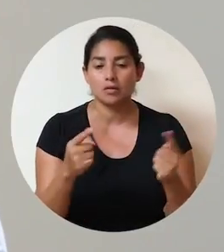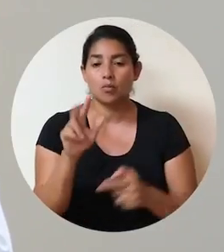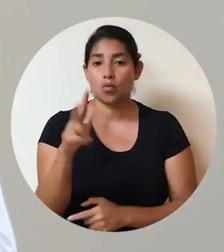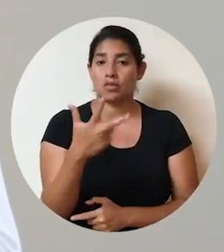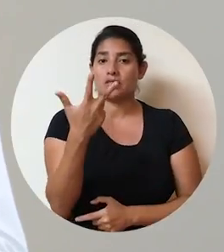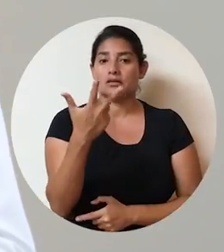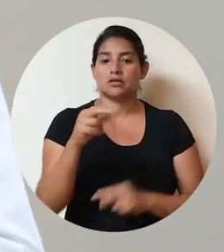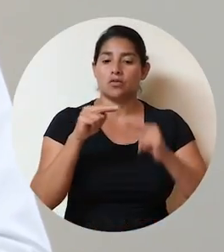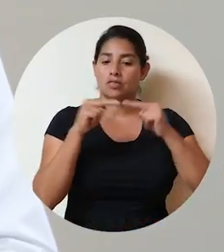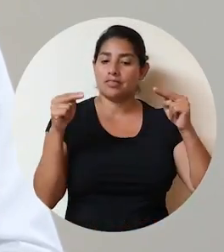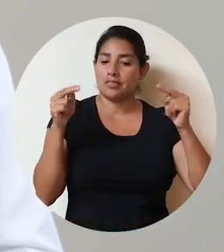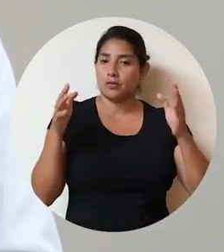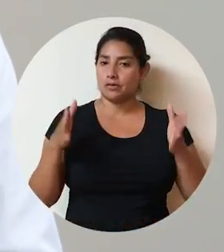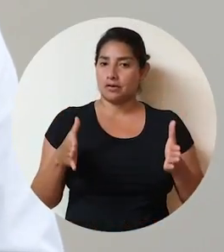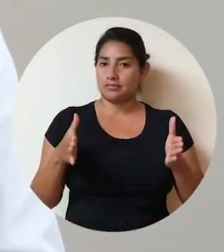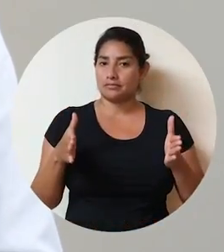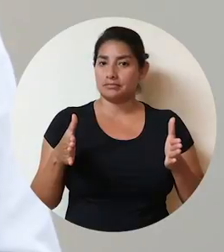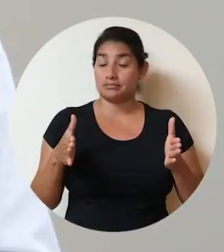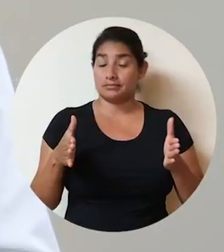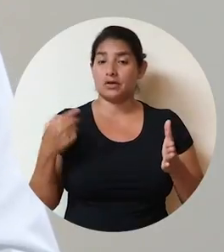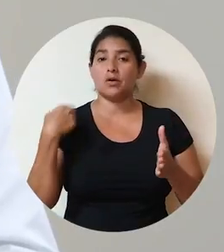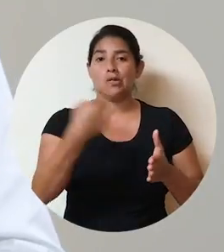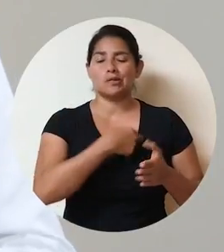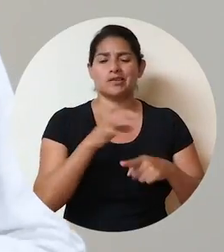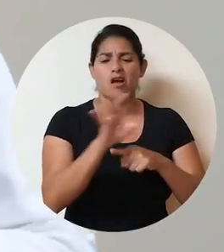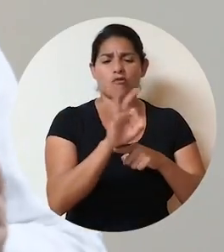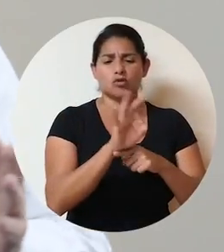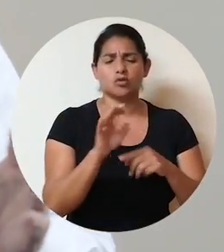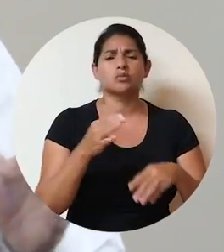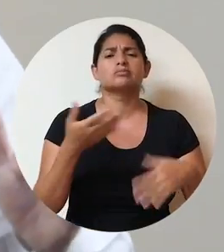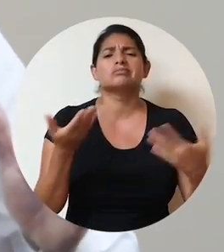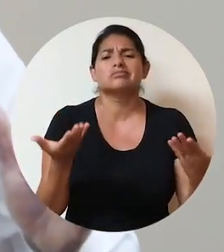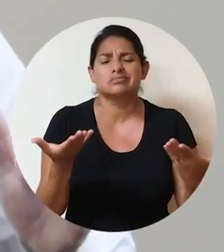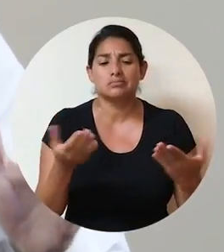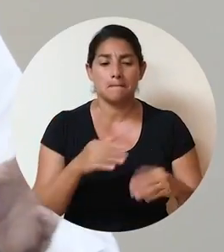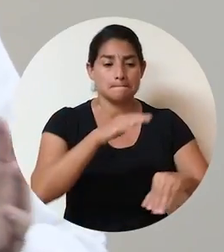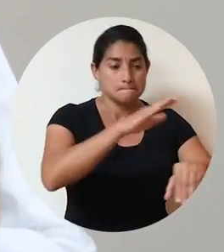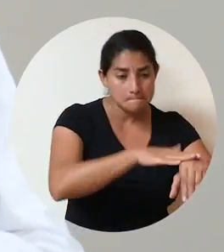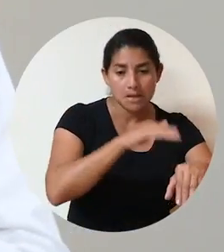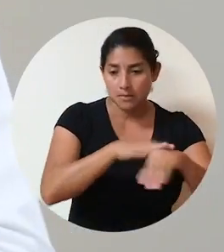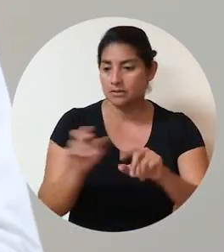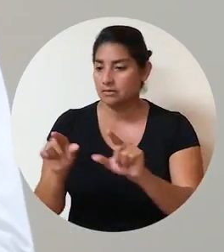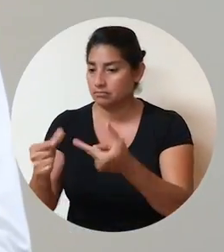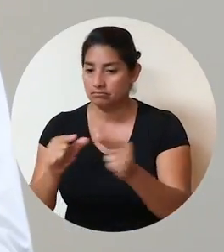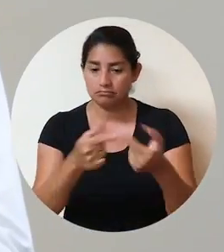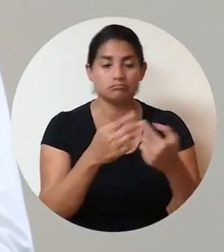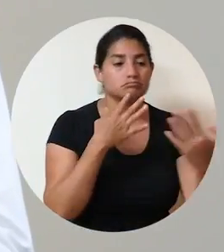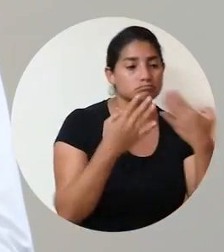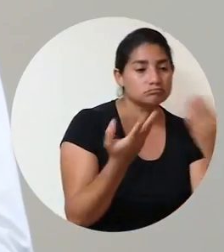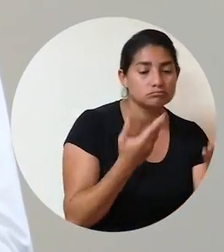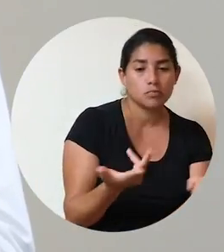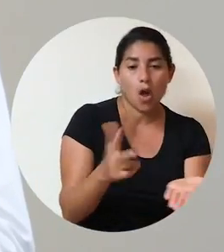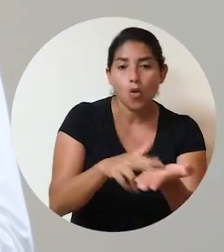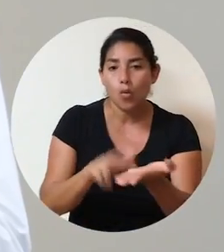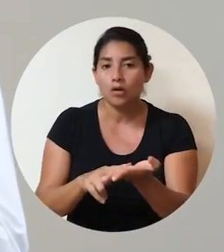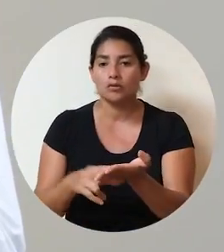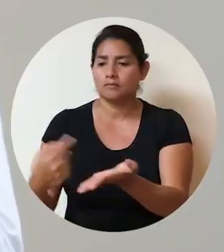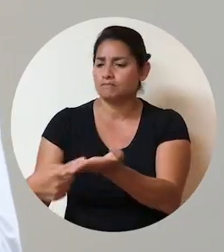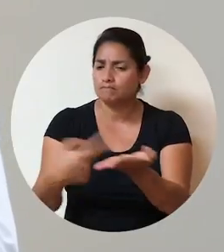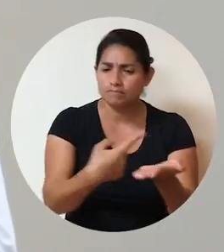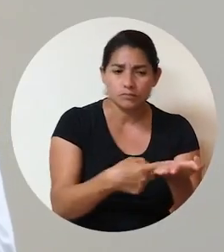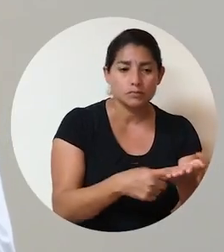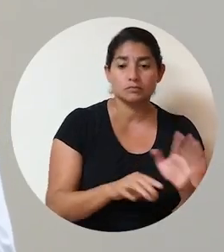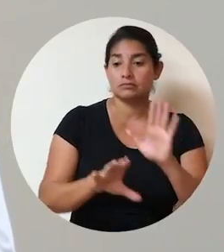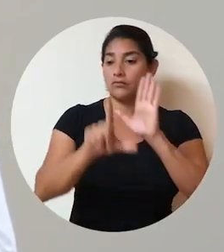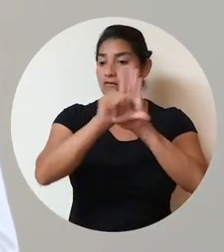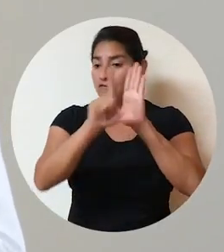como un tercero neutral. Nuestra función es permitir a las partes llegar a acuerdos mediante un